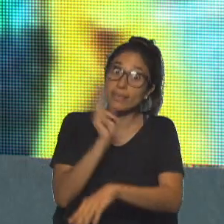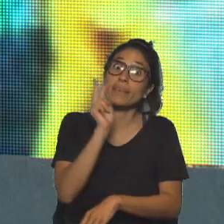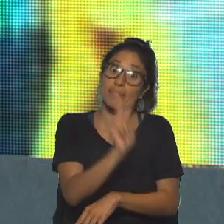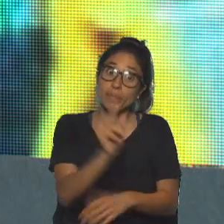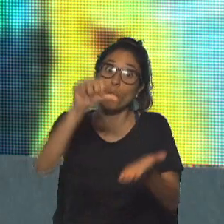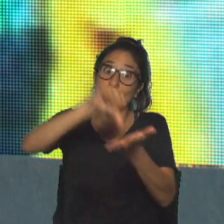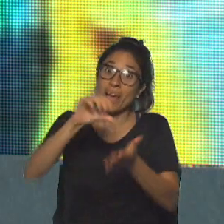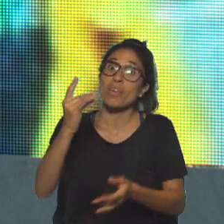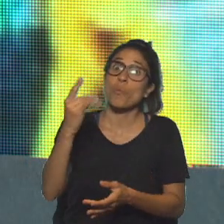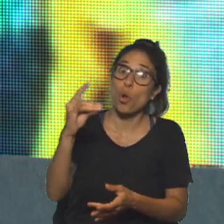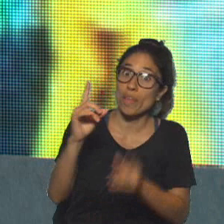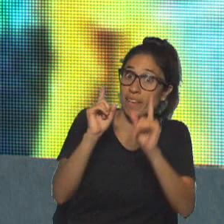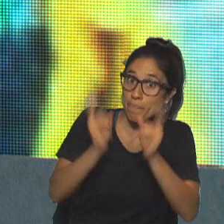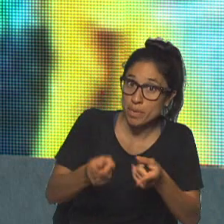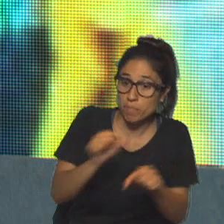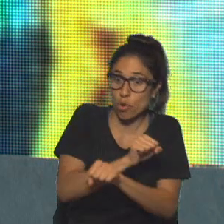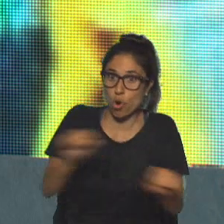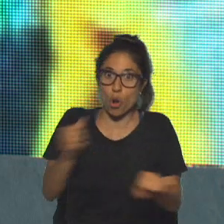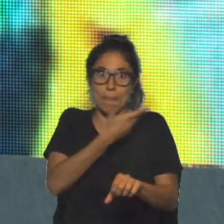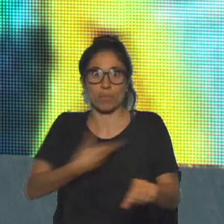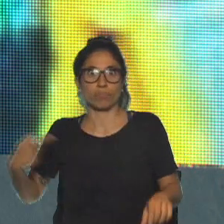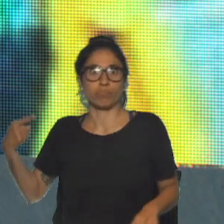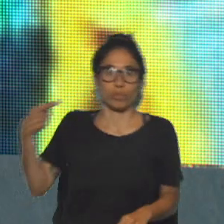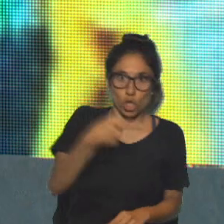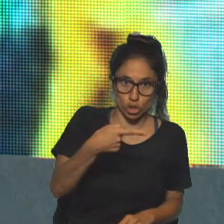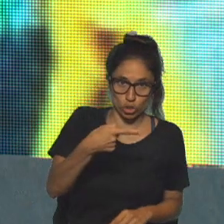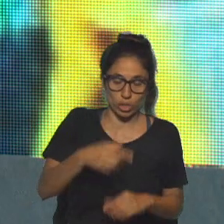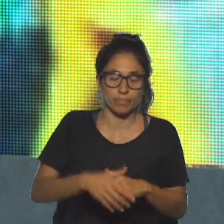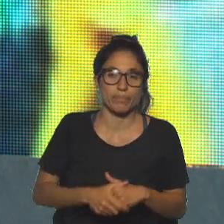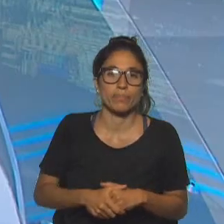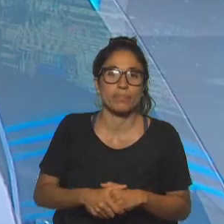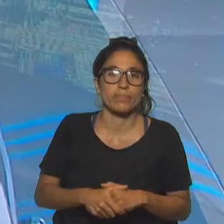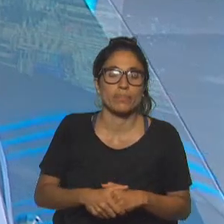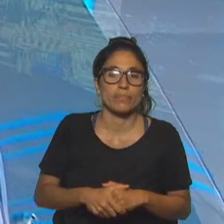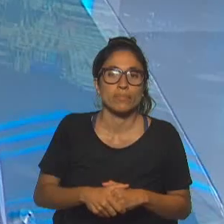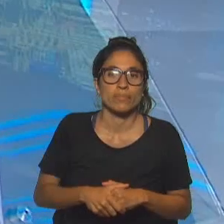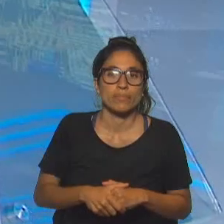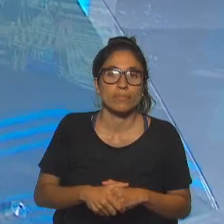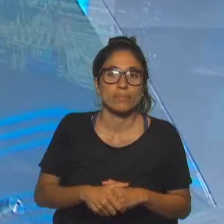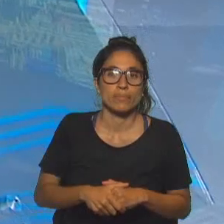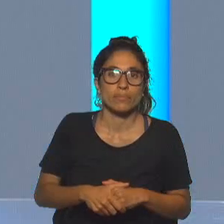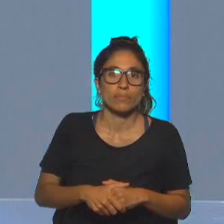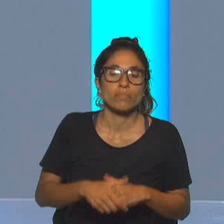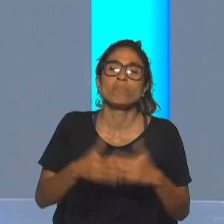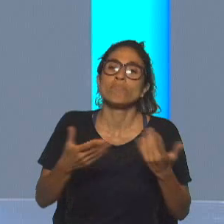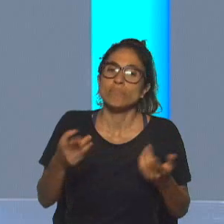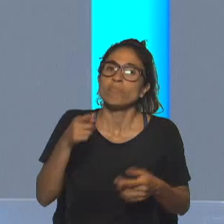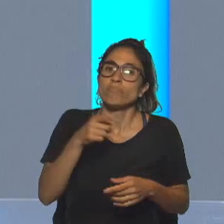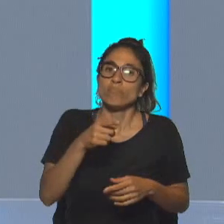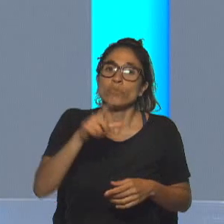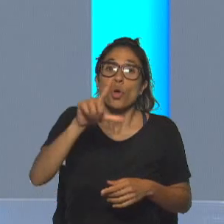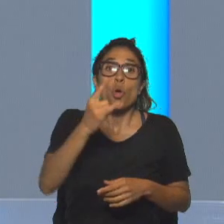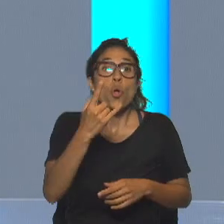es una tribuna de comentaristas más que de acción y sobre todo quien está en la mira es su titular Luis